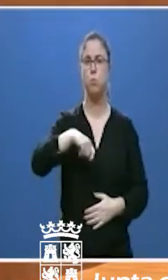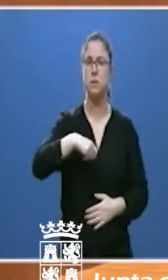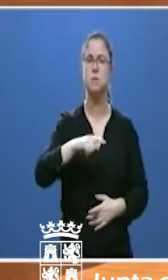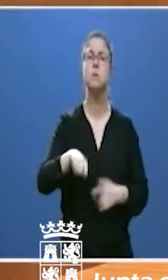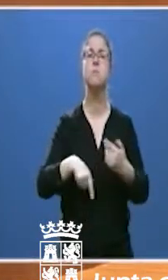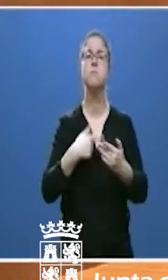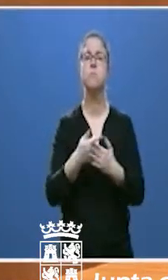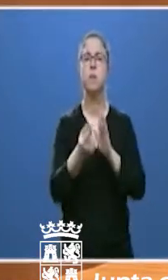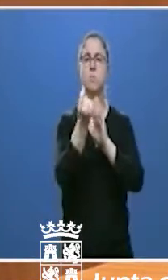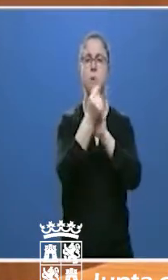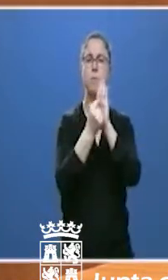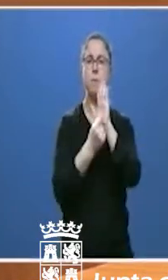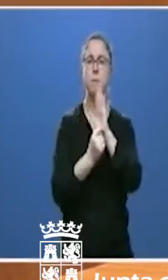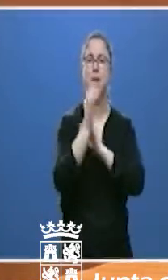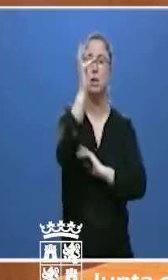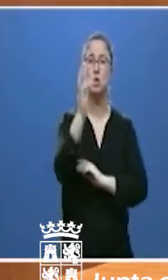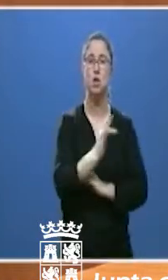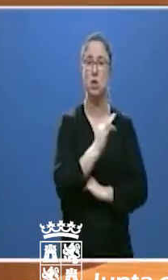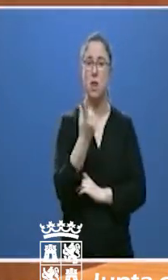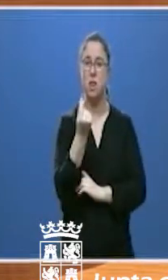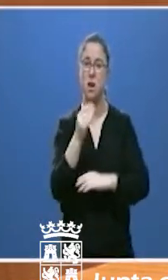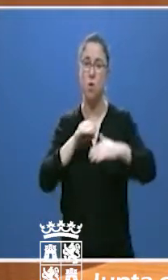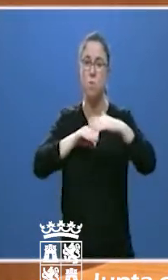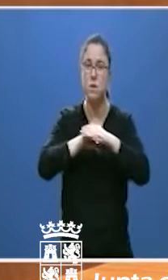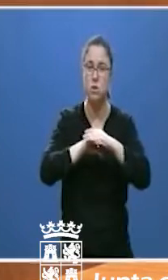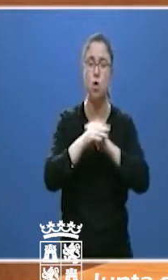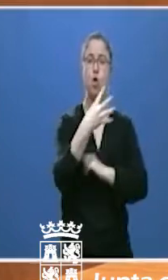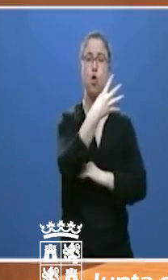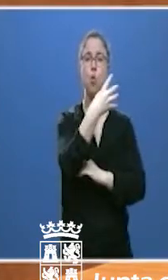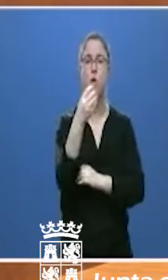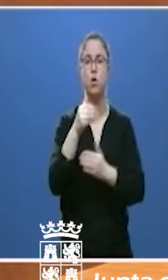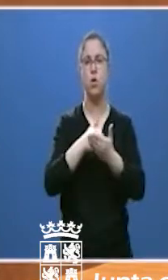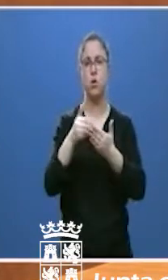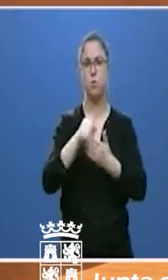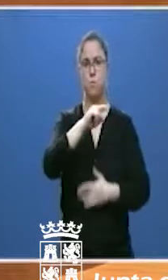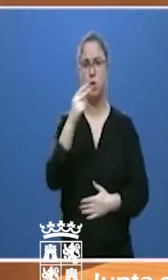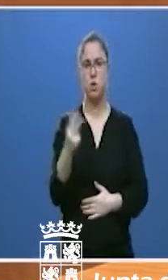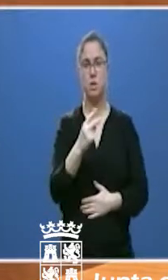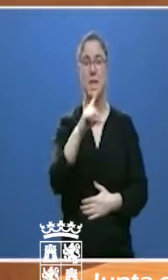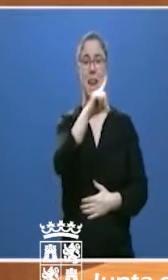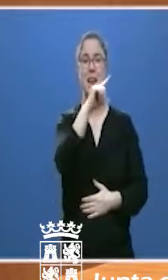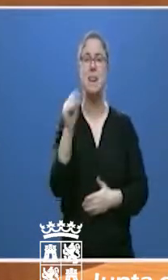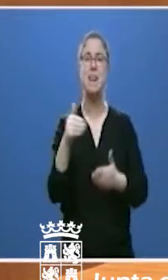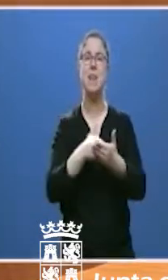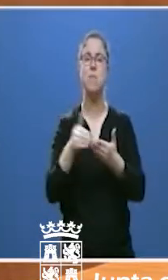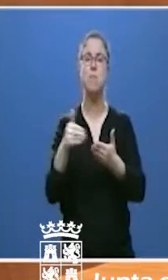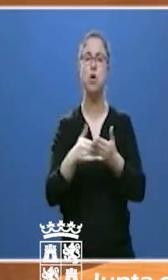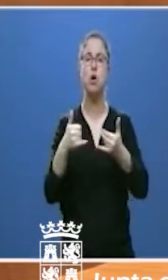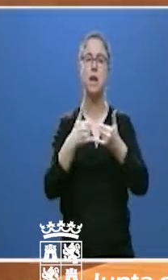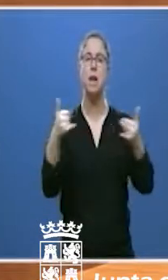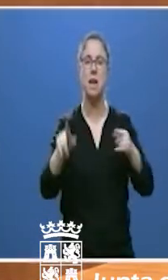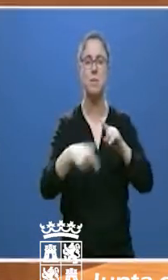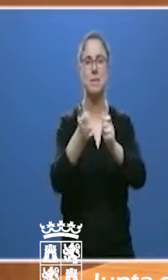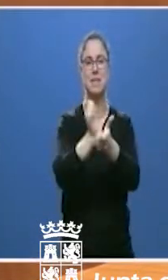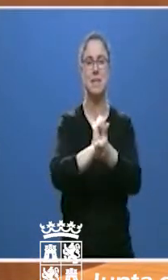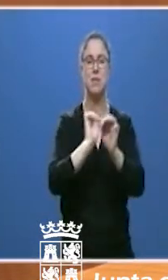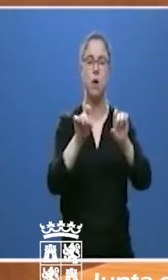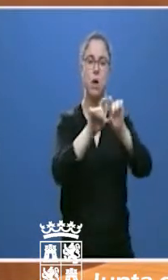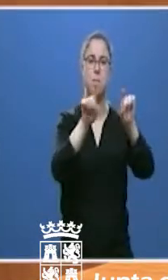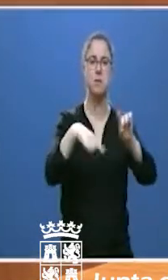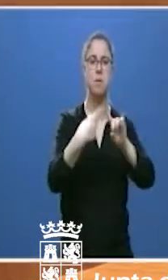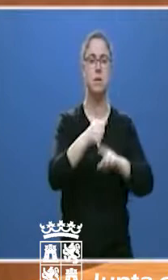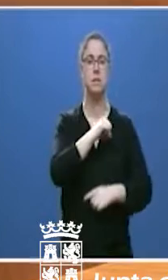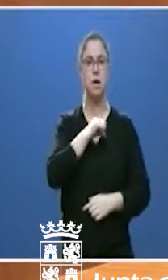suman en conjunto 400 millones de euros. 100 millones de euros en líneas de liquidez y crédito para empresas y autónomos.